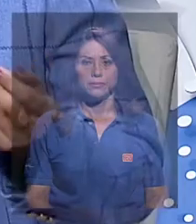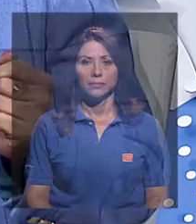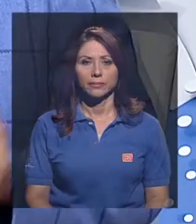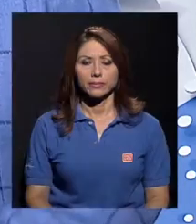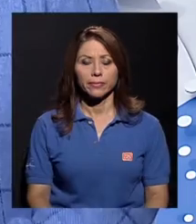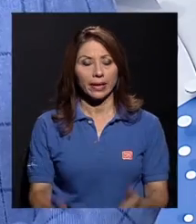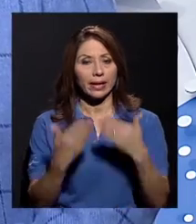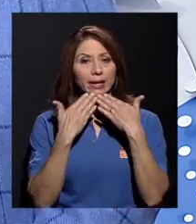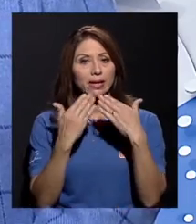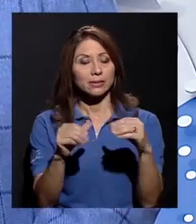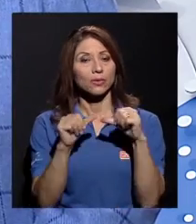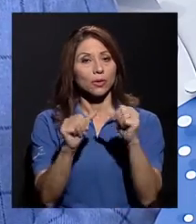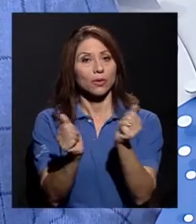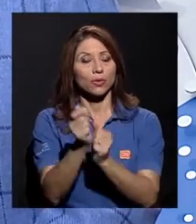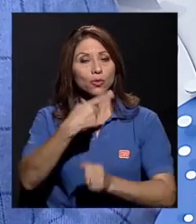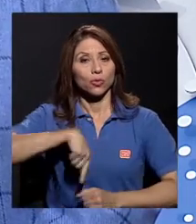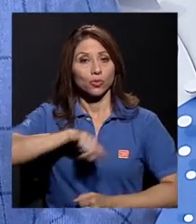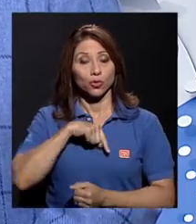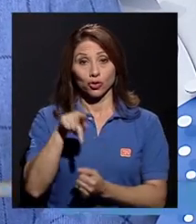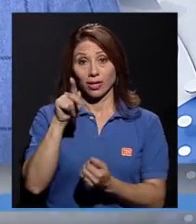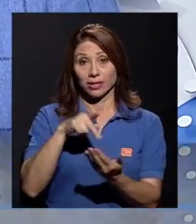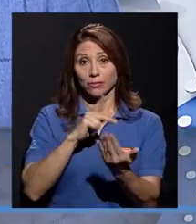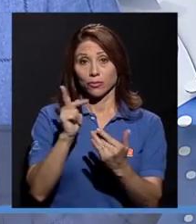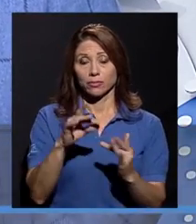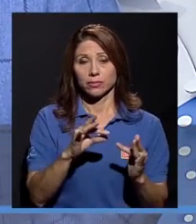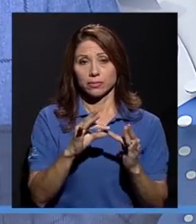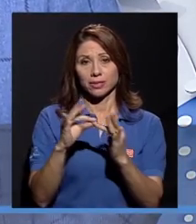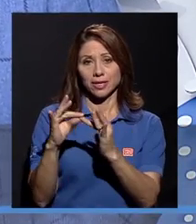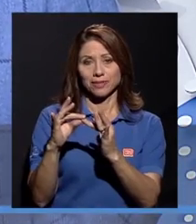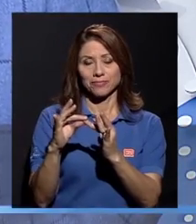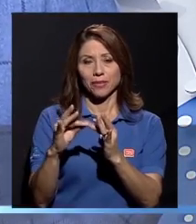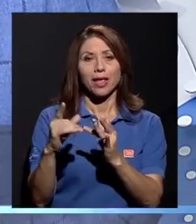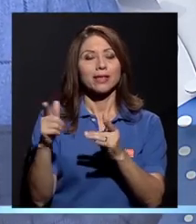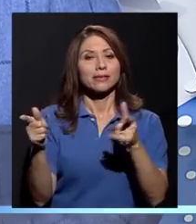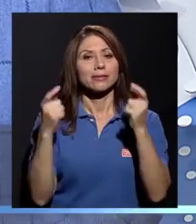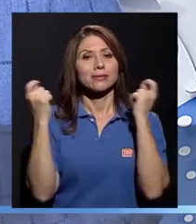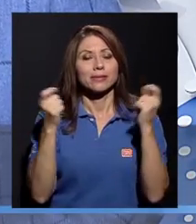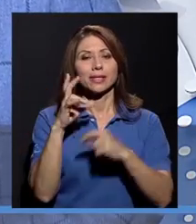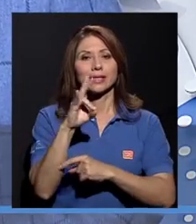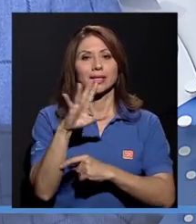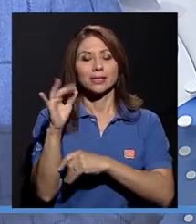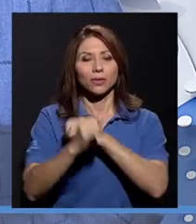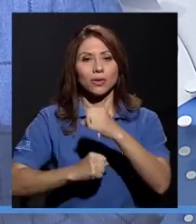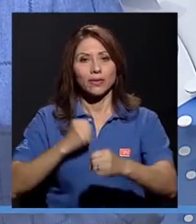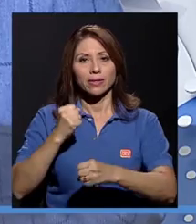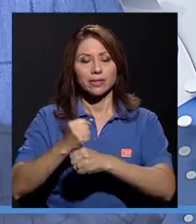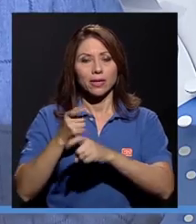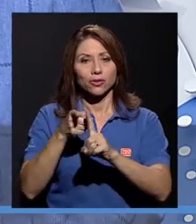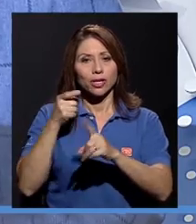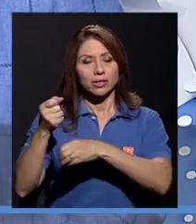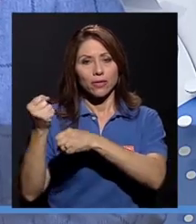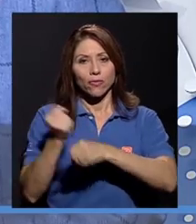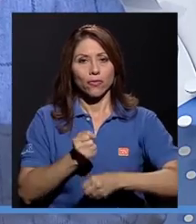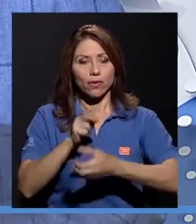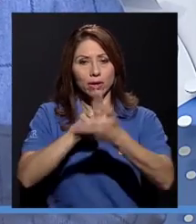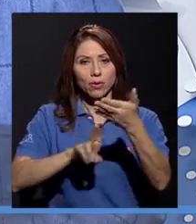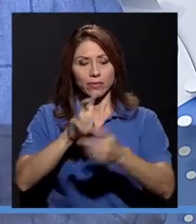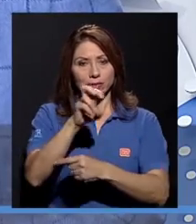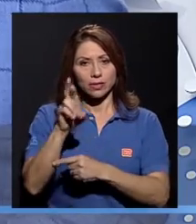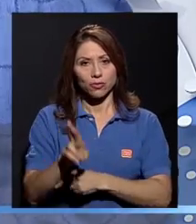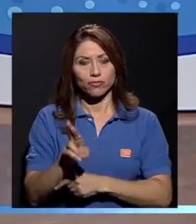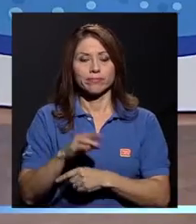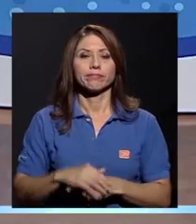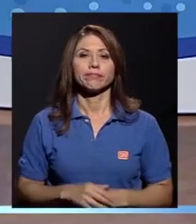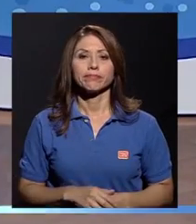Gracias por continuar con nosotros en esta edición especial por el 75 aniversario de fundación de la Universidad de Costa Rica.